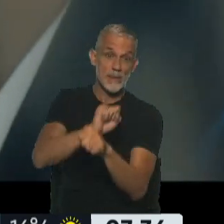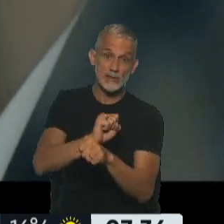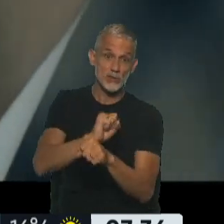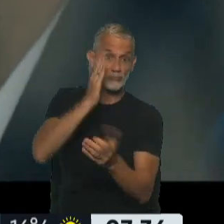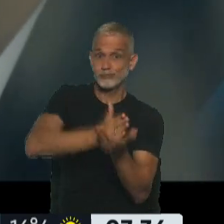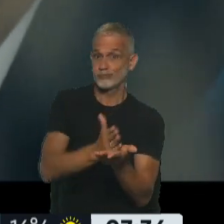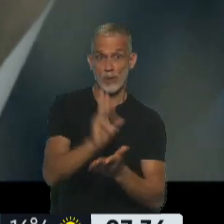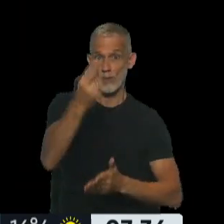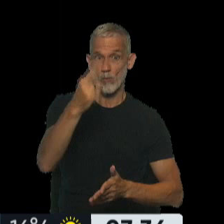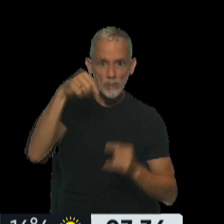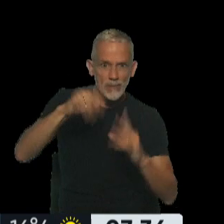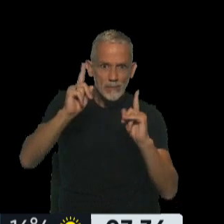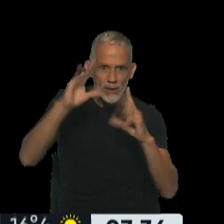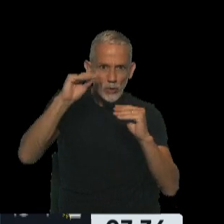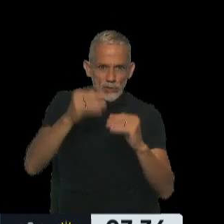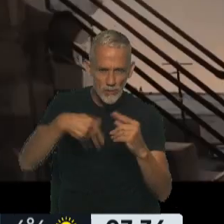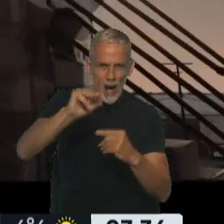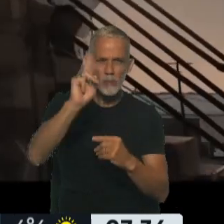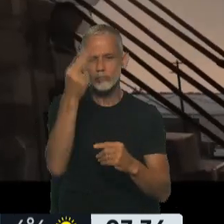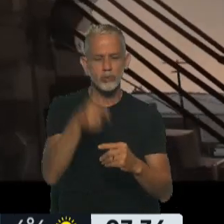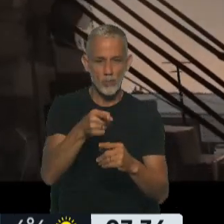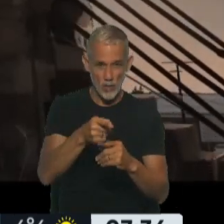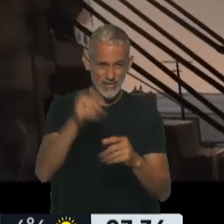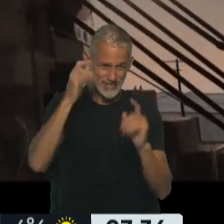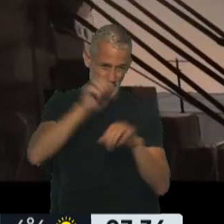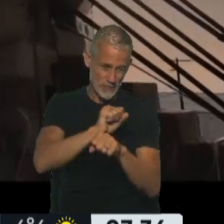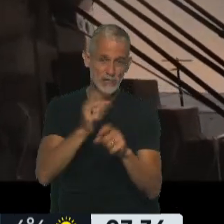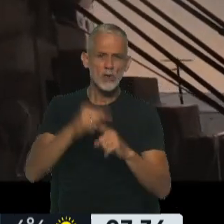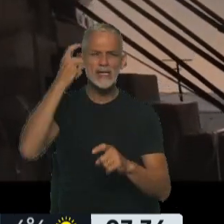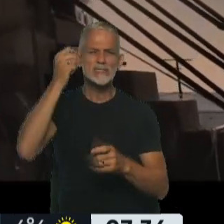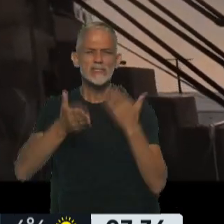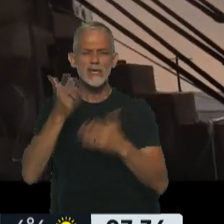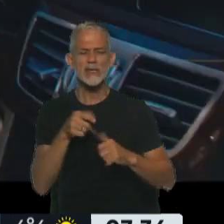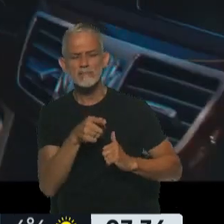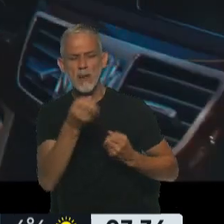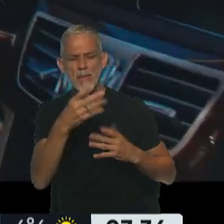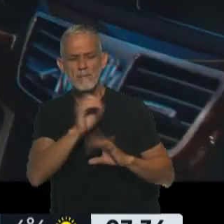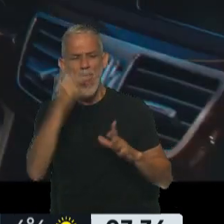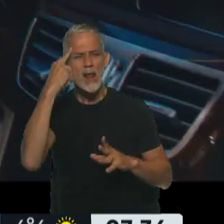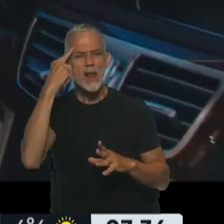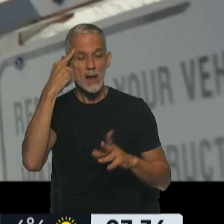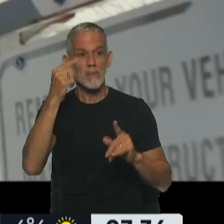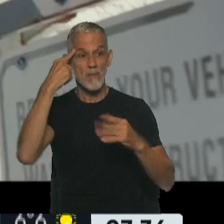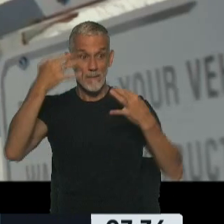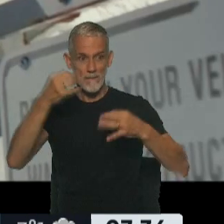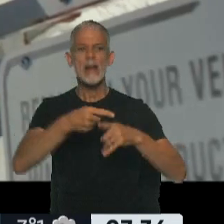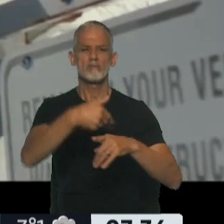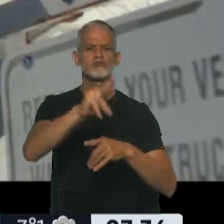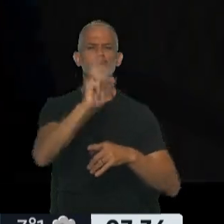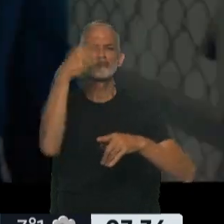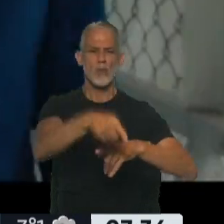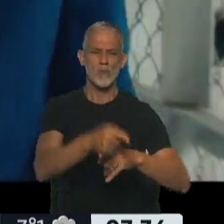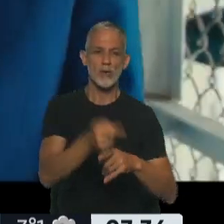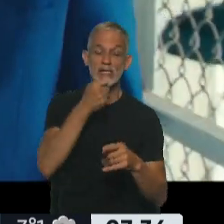para esa noche justamente está condenado a muerte, y un psiquiatra que debe evaluarlo y decidir si está sano mentalmente va a ser ejecutado. Si le parece que no,